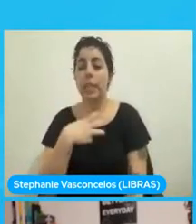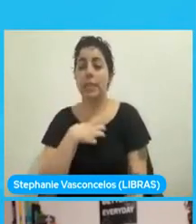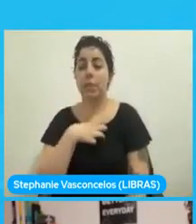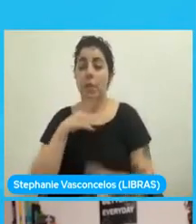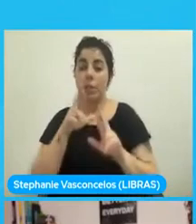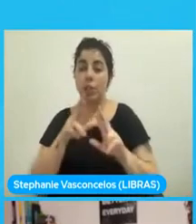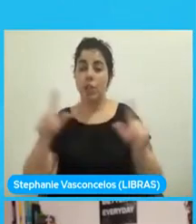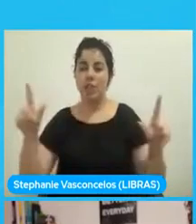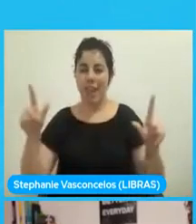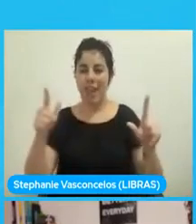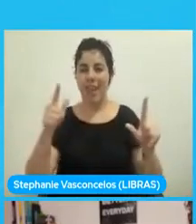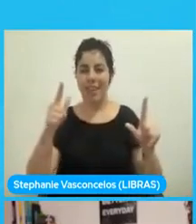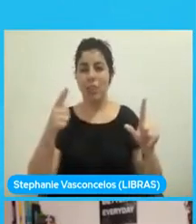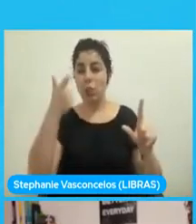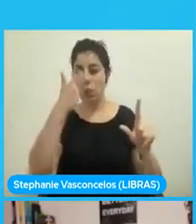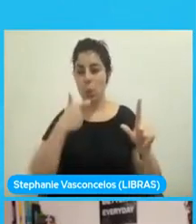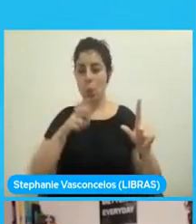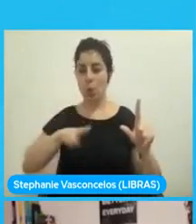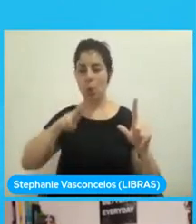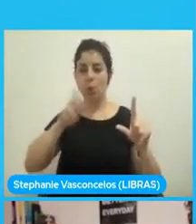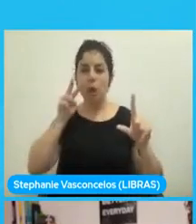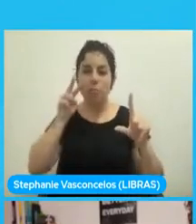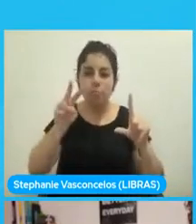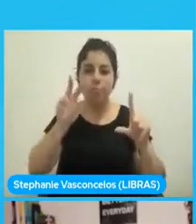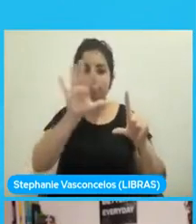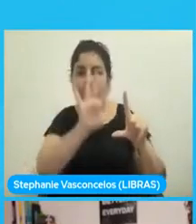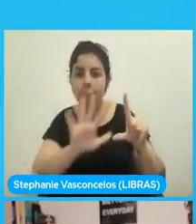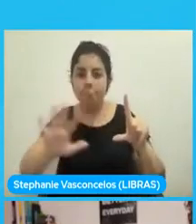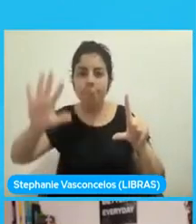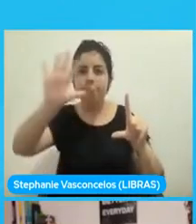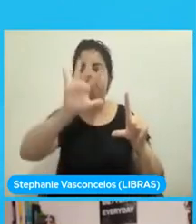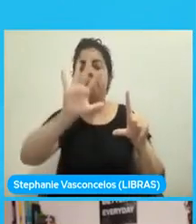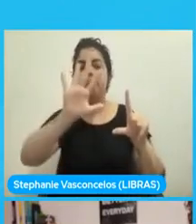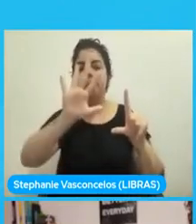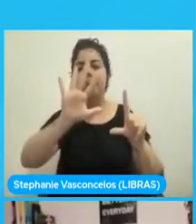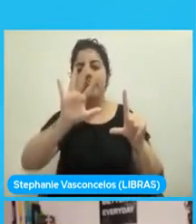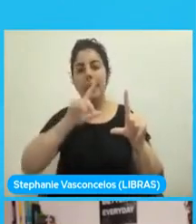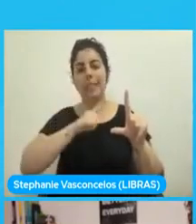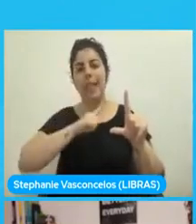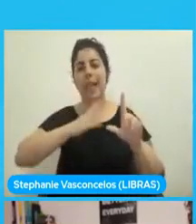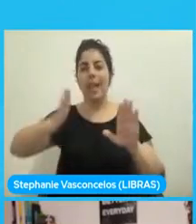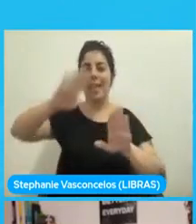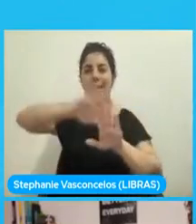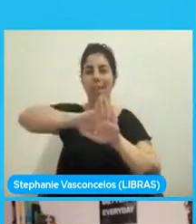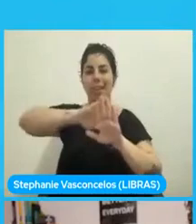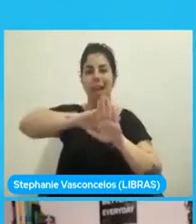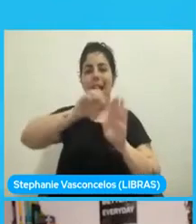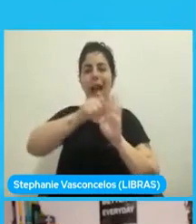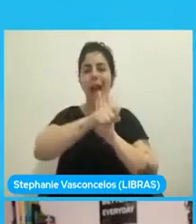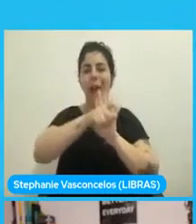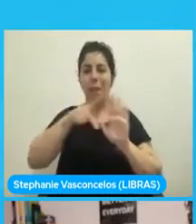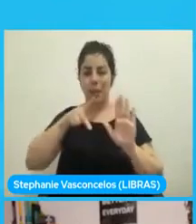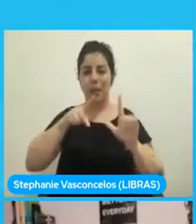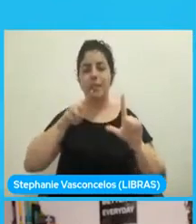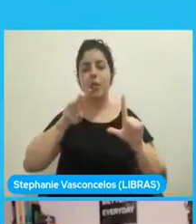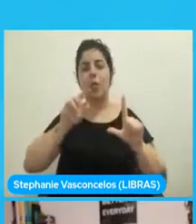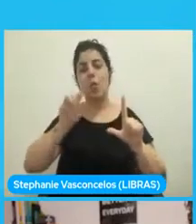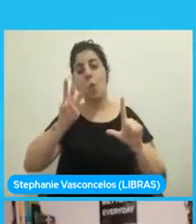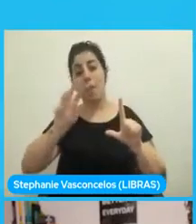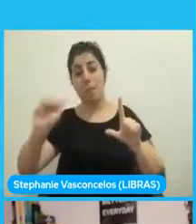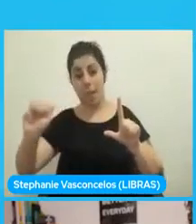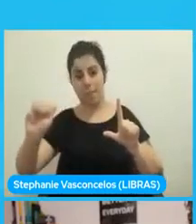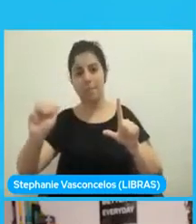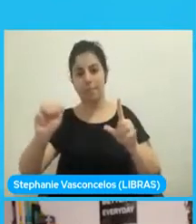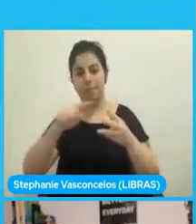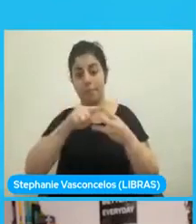interfaz de usuario para una aplicación que sea, que esté targarizada con WebAssembly. Y esas tres formas son